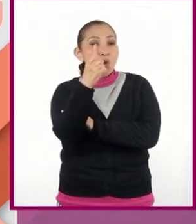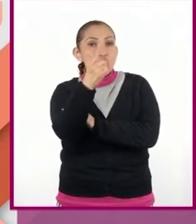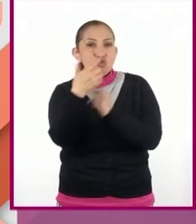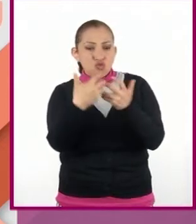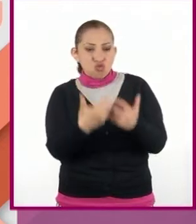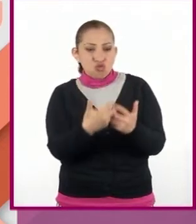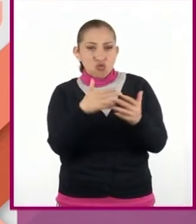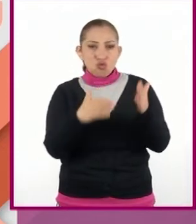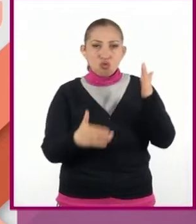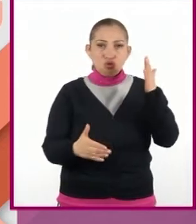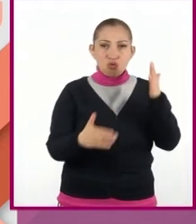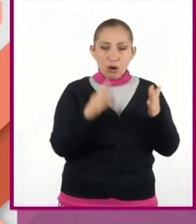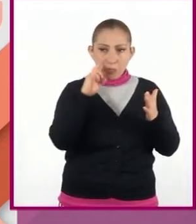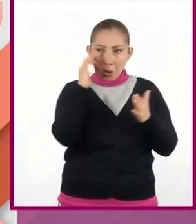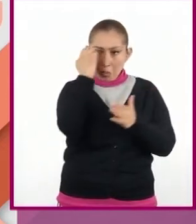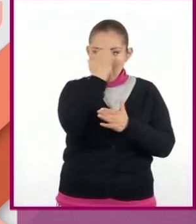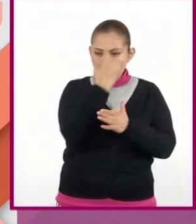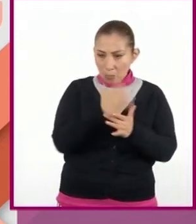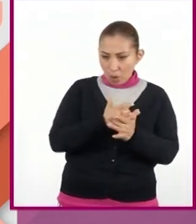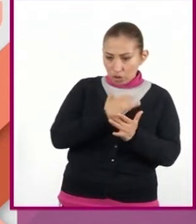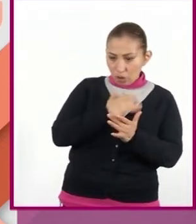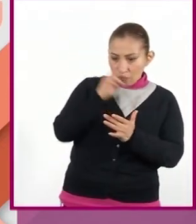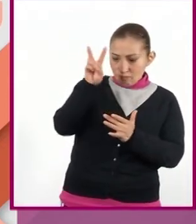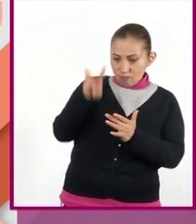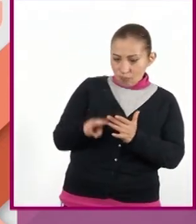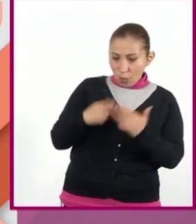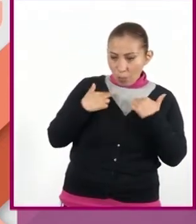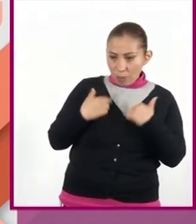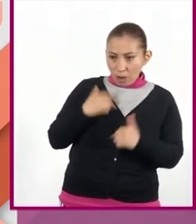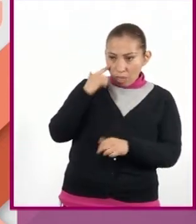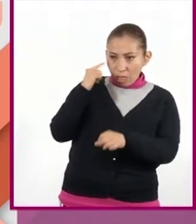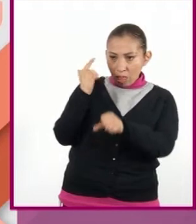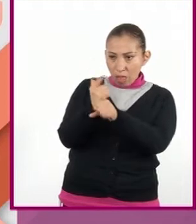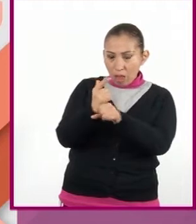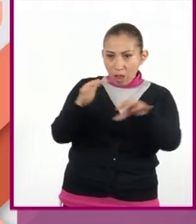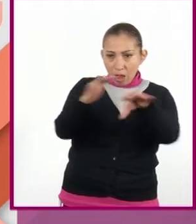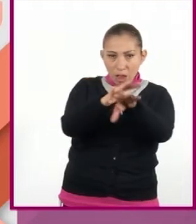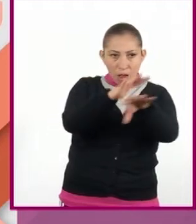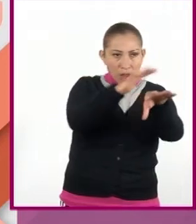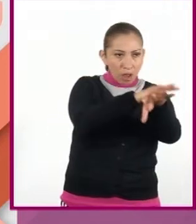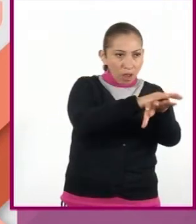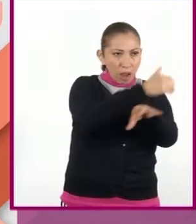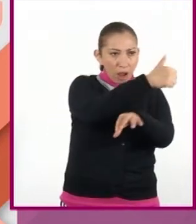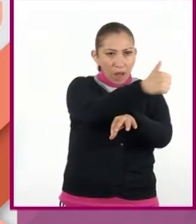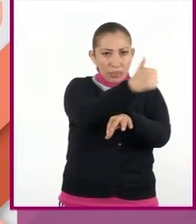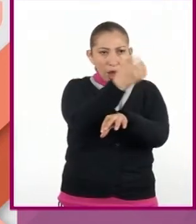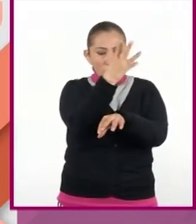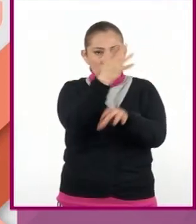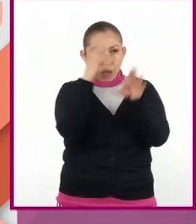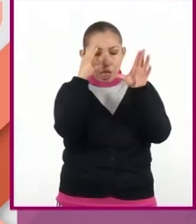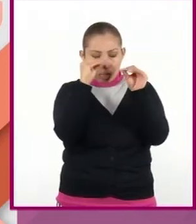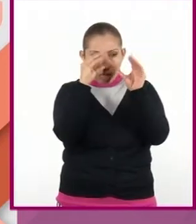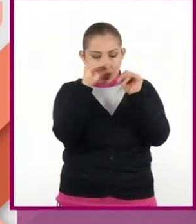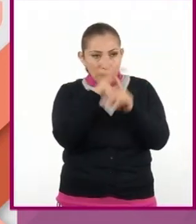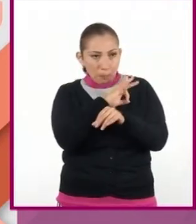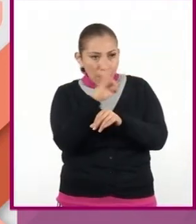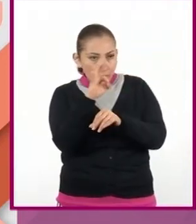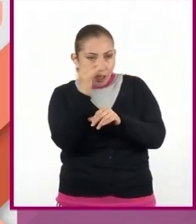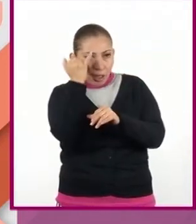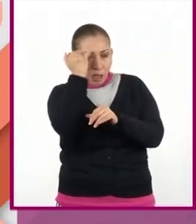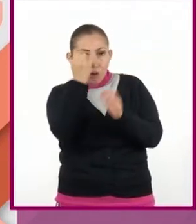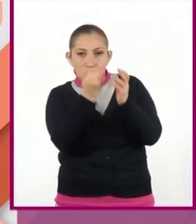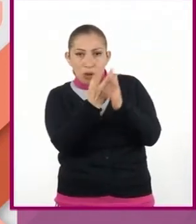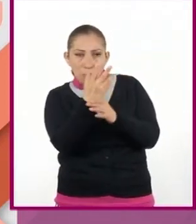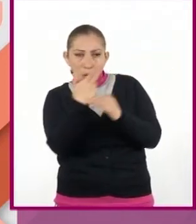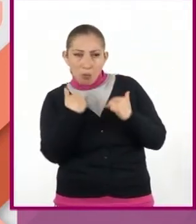robot que empezaba a descifrar las emociones humanas observó que son cambiantes y que cada cuatro parpadeos podrían inventar